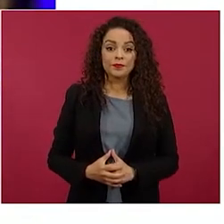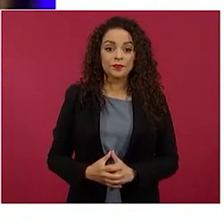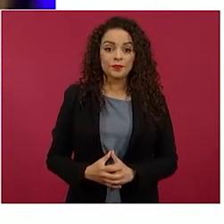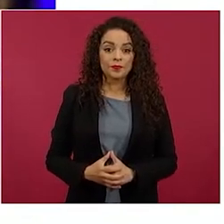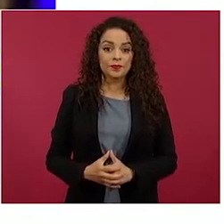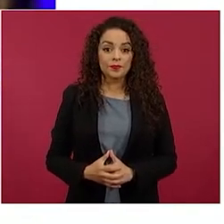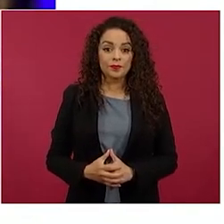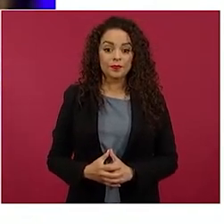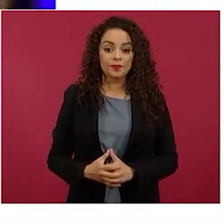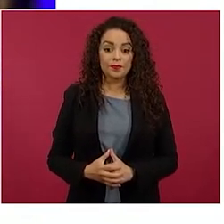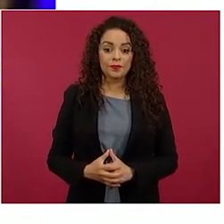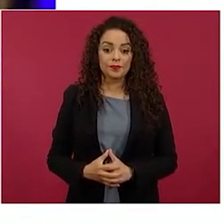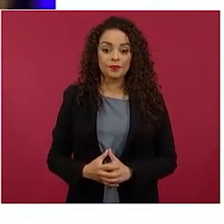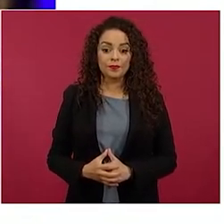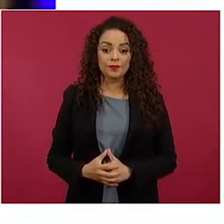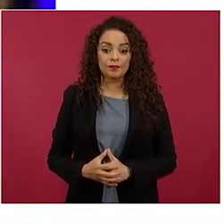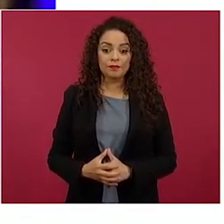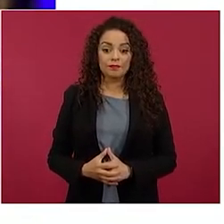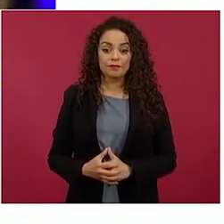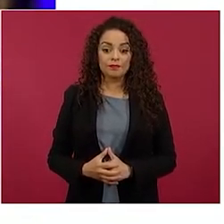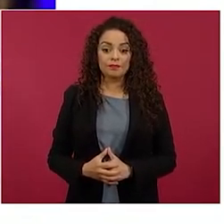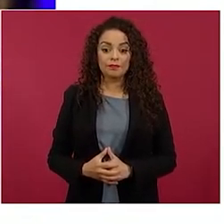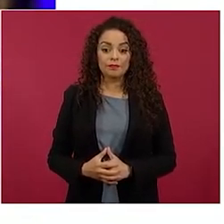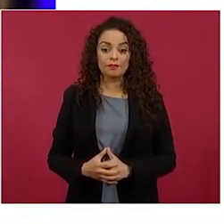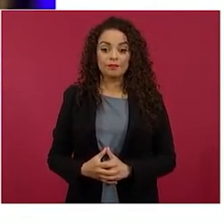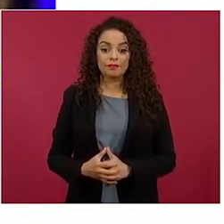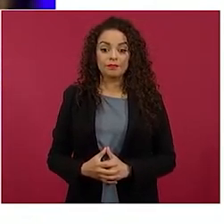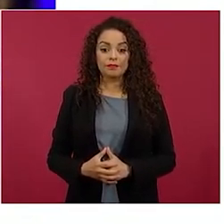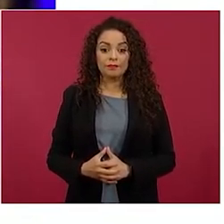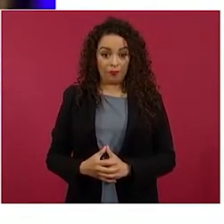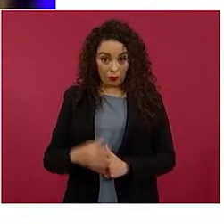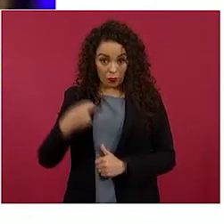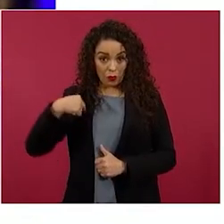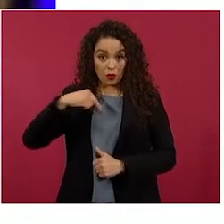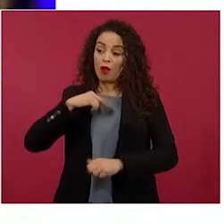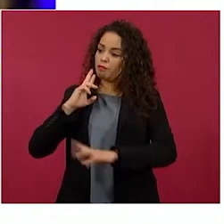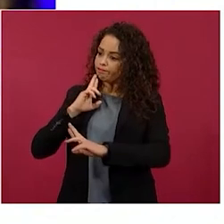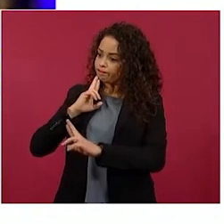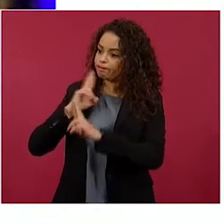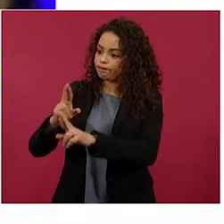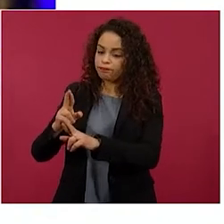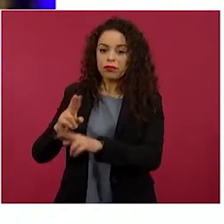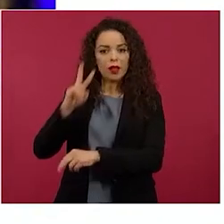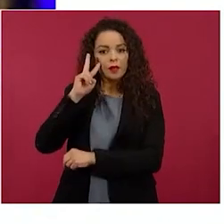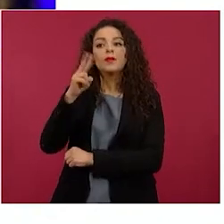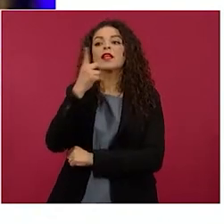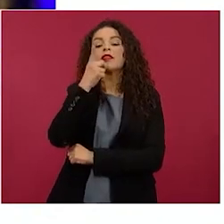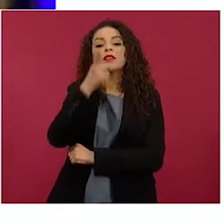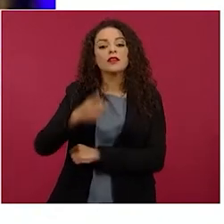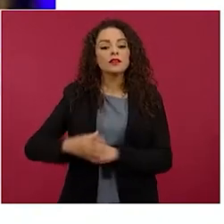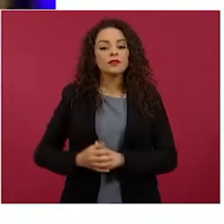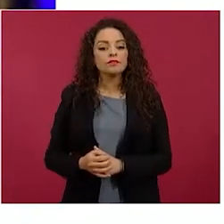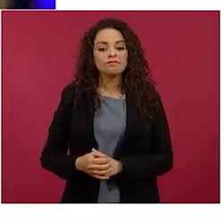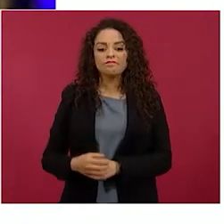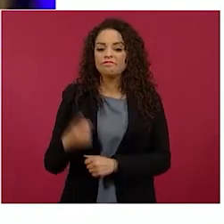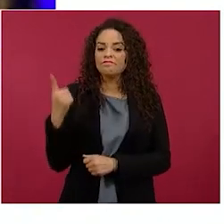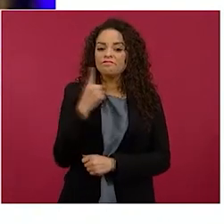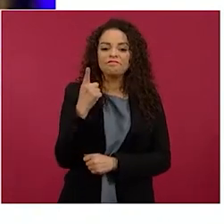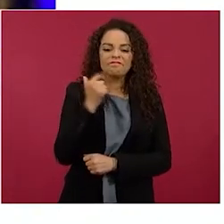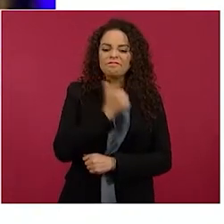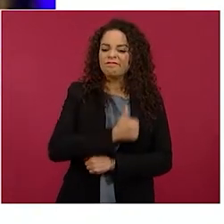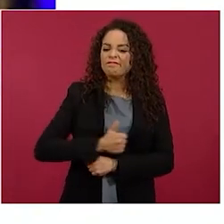porque les contestamos mire lo que dice es una respuesta lamentable